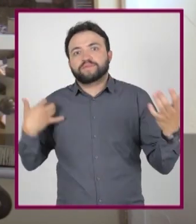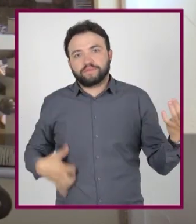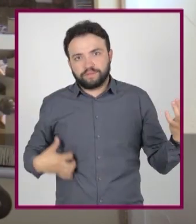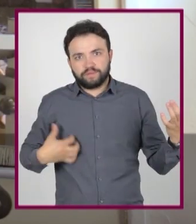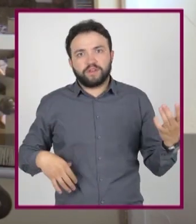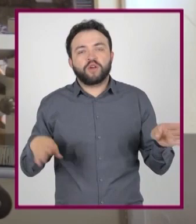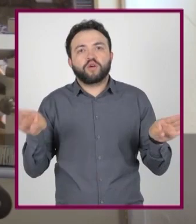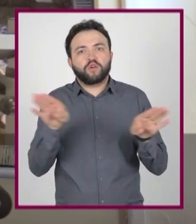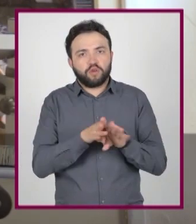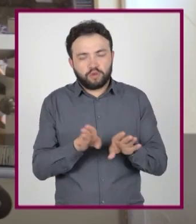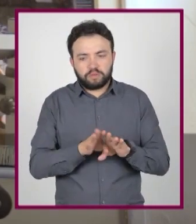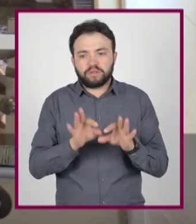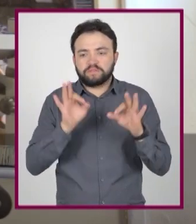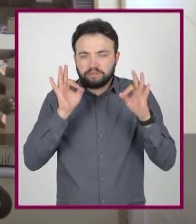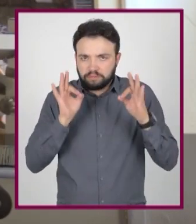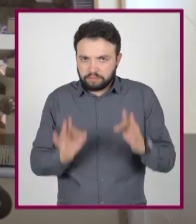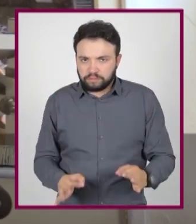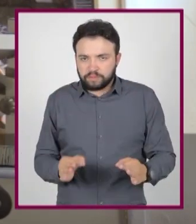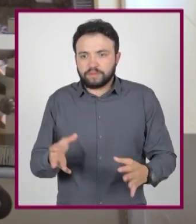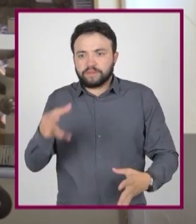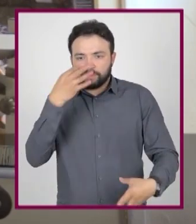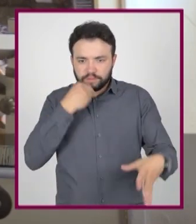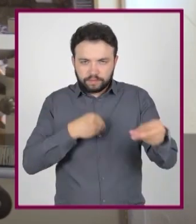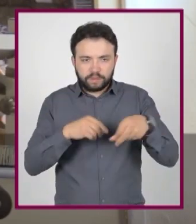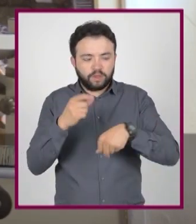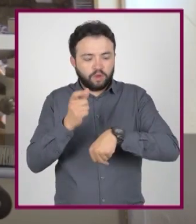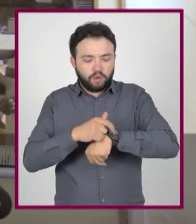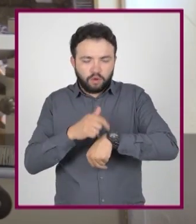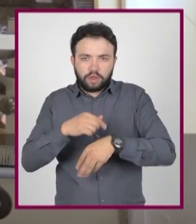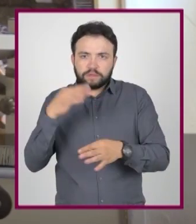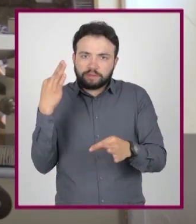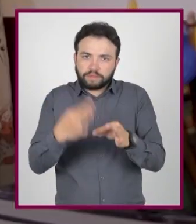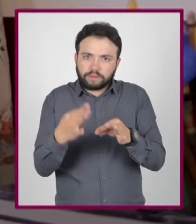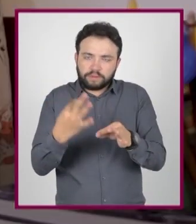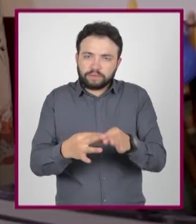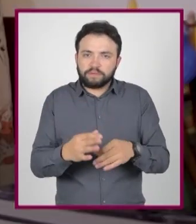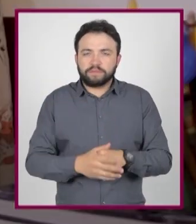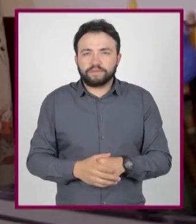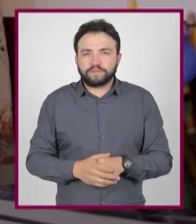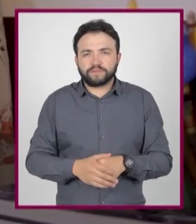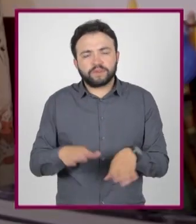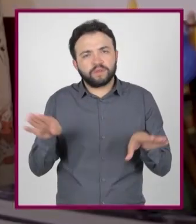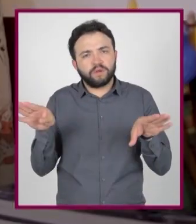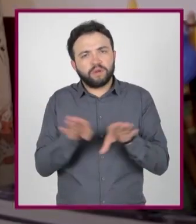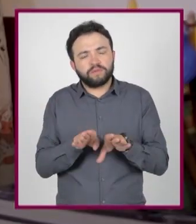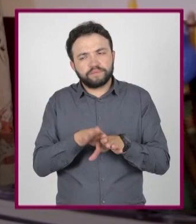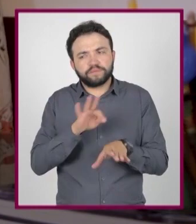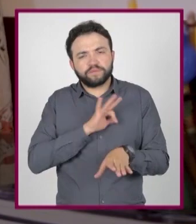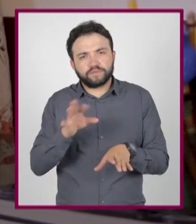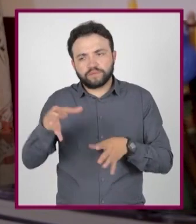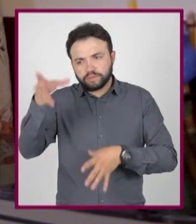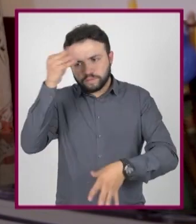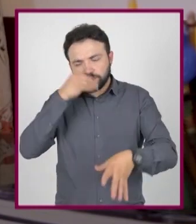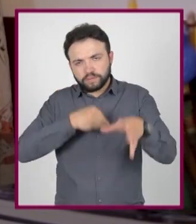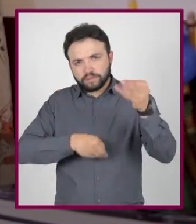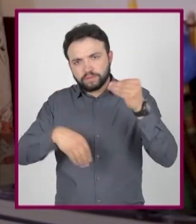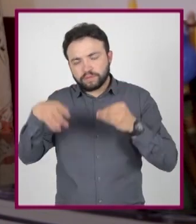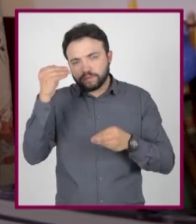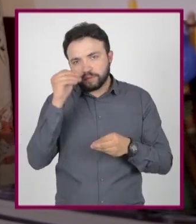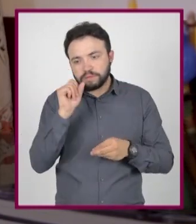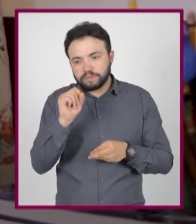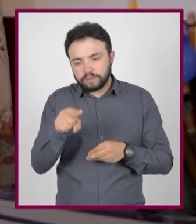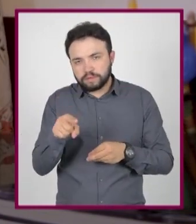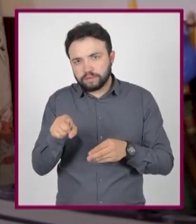seriamente buscar disciplina. Un lugar y un adiós adecuado para practicar. ¿Cómo podrías encontrar un feedback? Es decir,